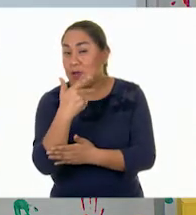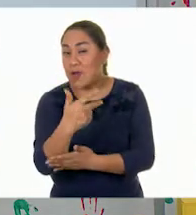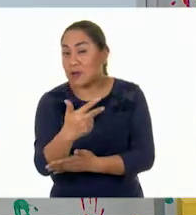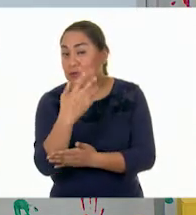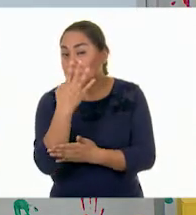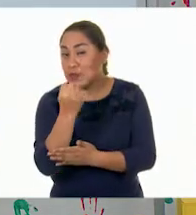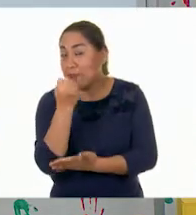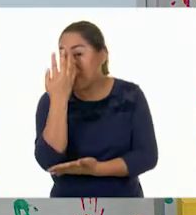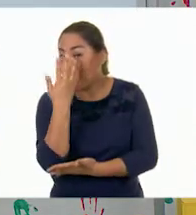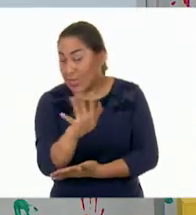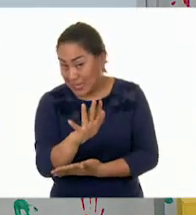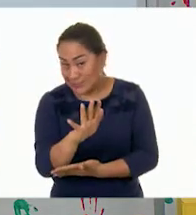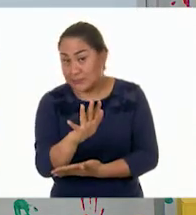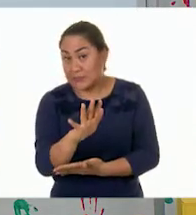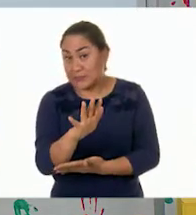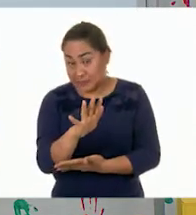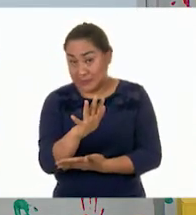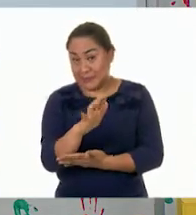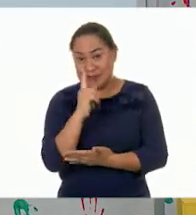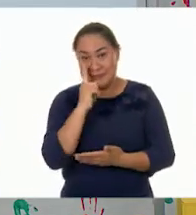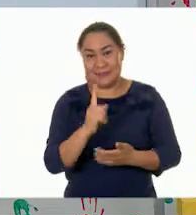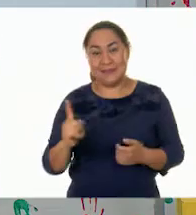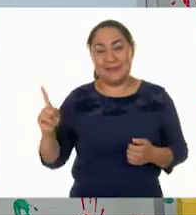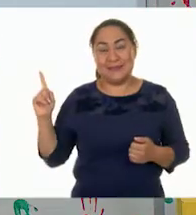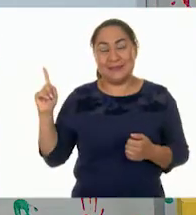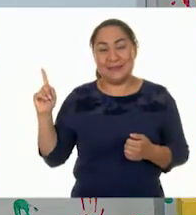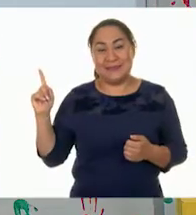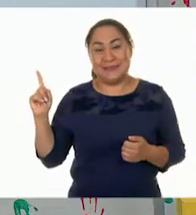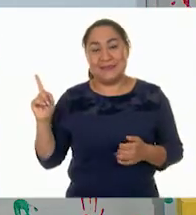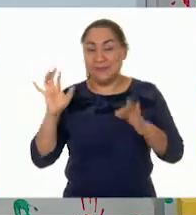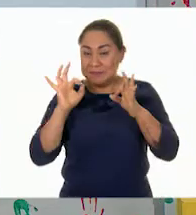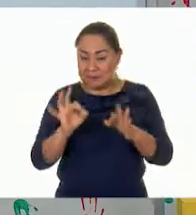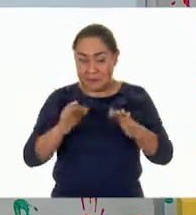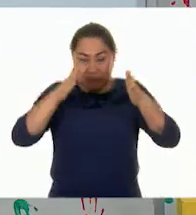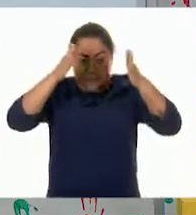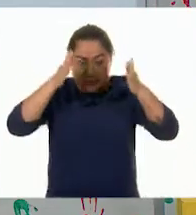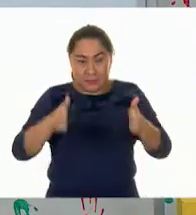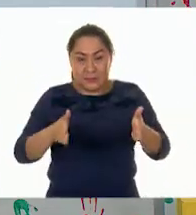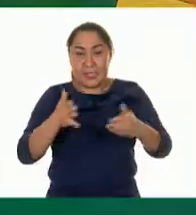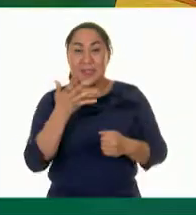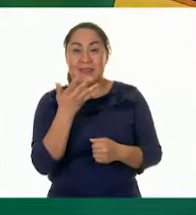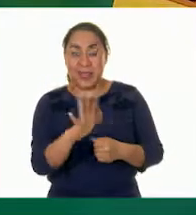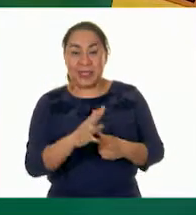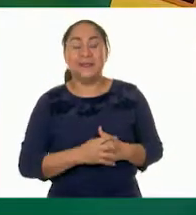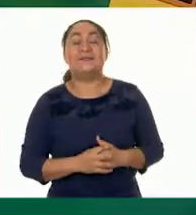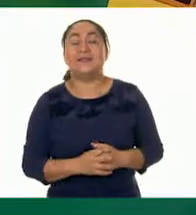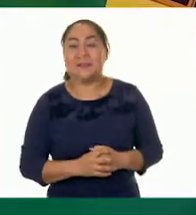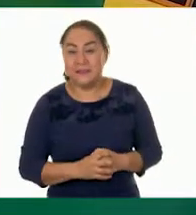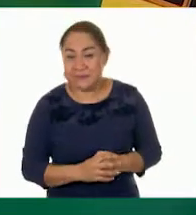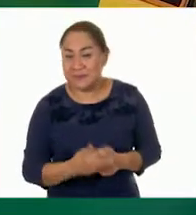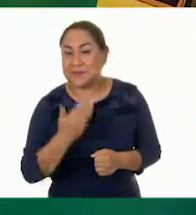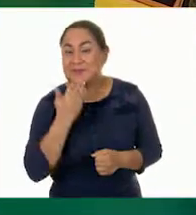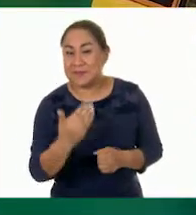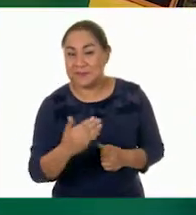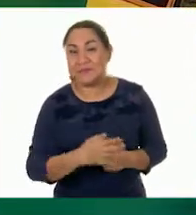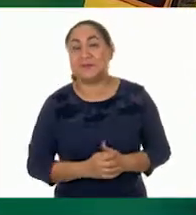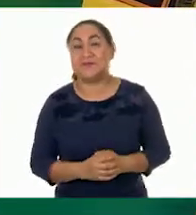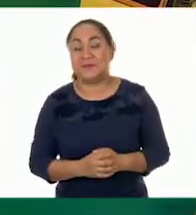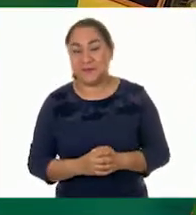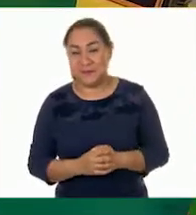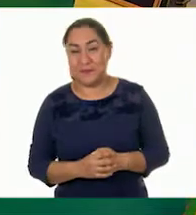ocho, nueve y diez. Aquí está entonces una decena. Muy bien. Ya lo marcaste. Y